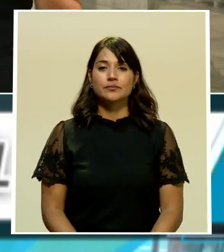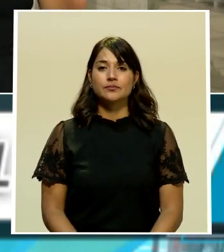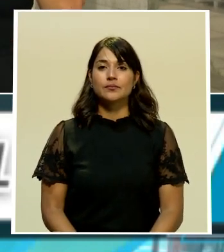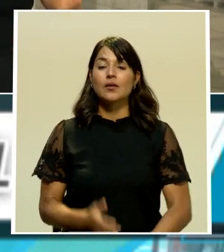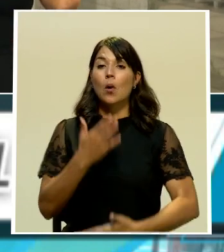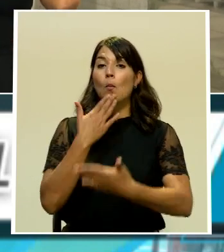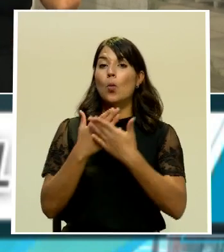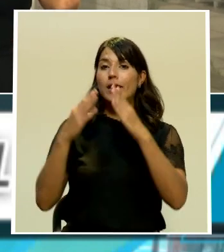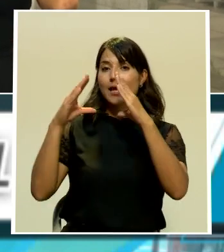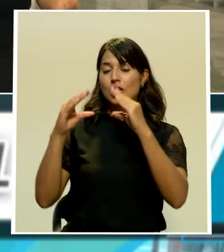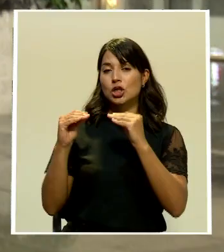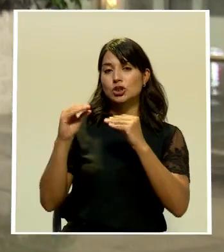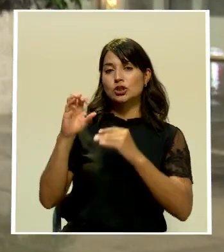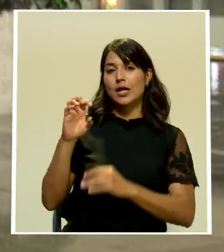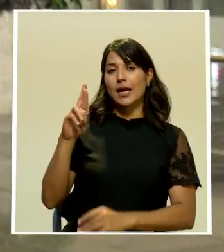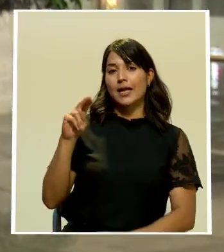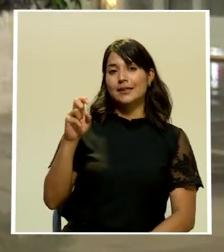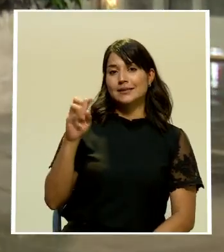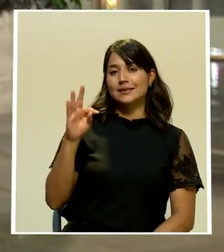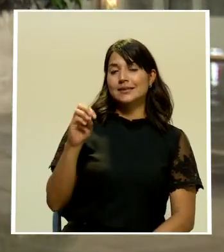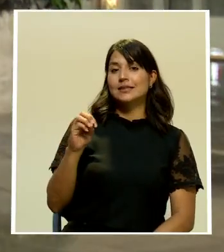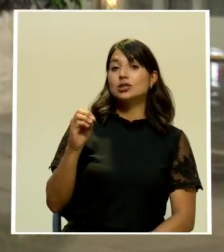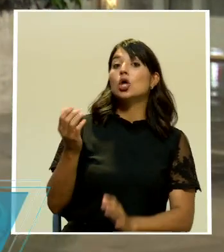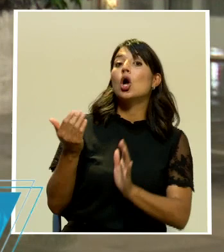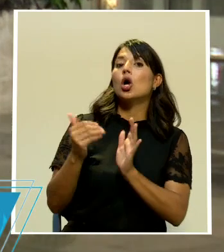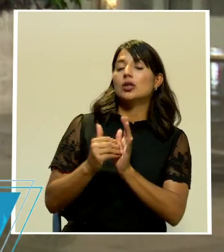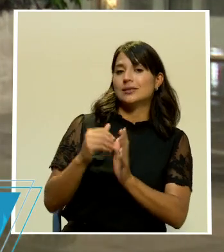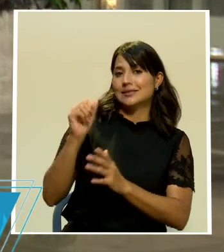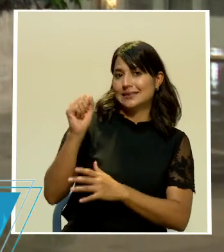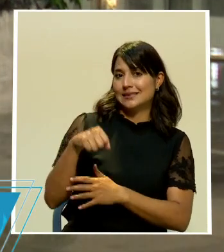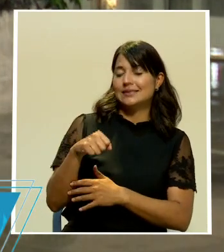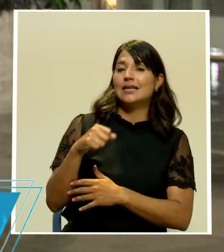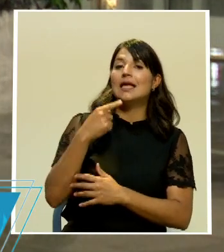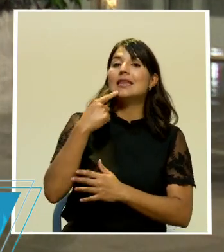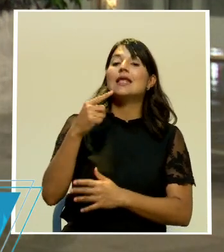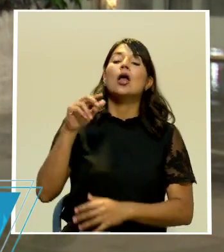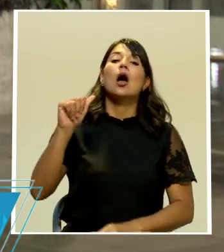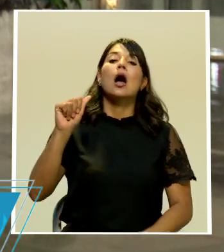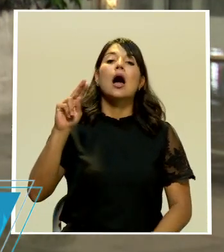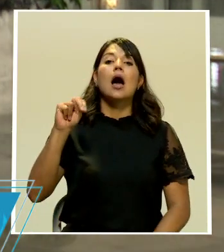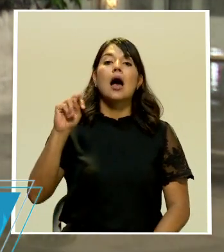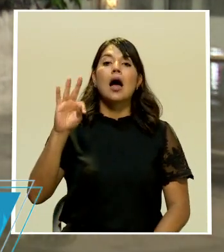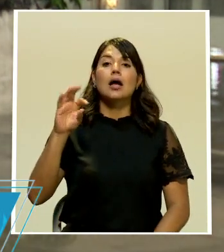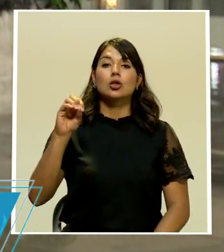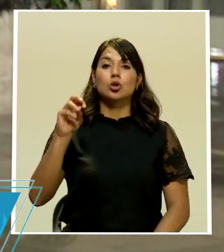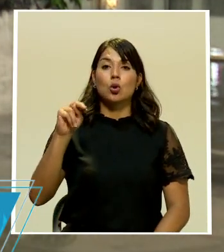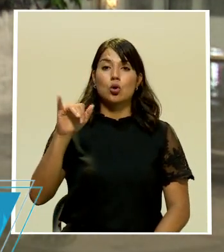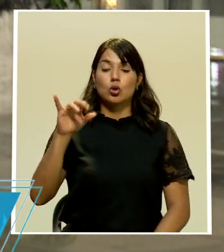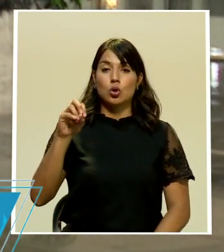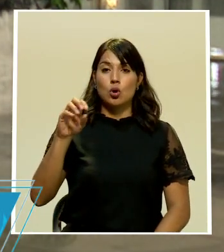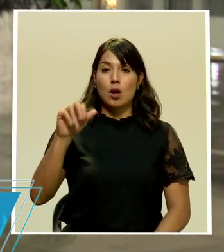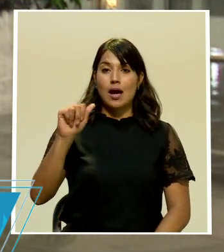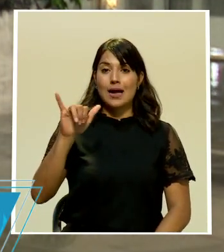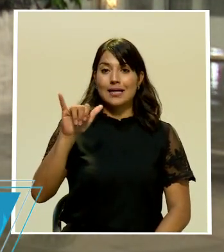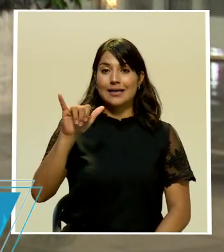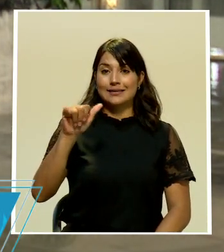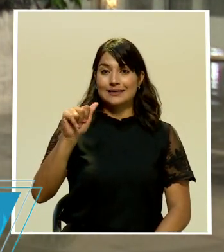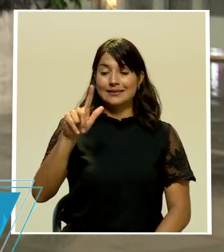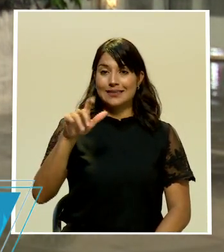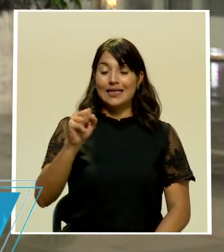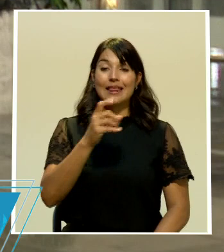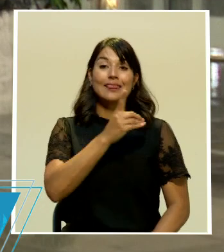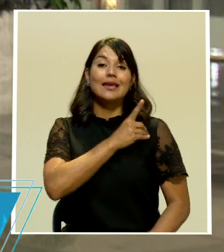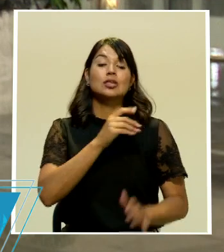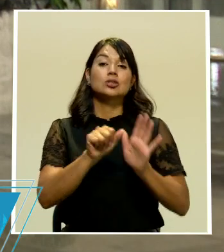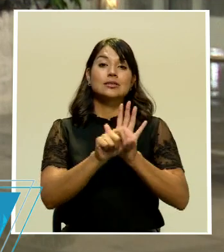Buenas noches Don Ernesto nuevamente así es según nos informó Antonio Ayárez el director ejecutivo de la asamblea legislativa son 14 los casos